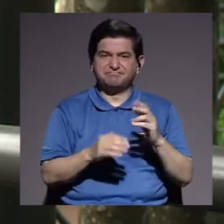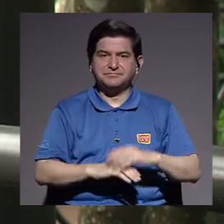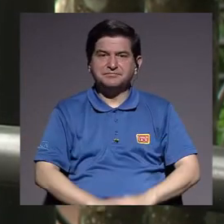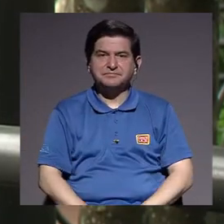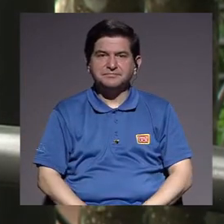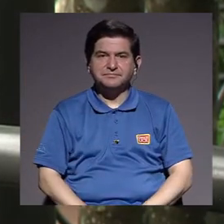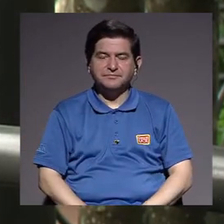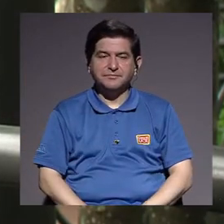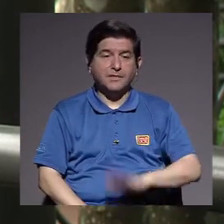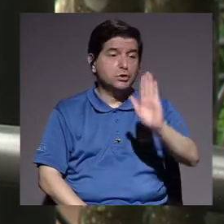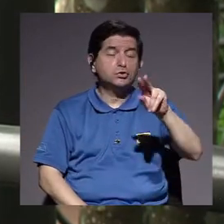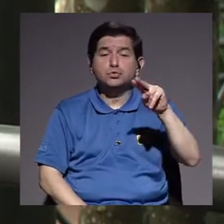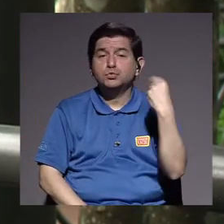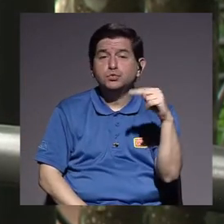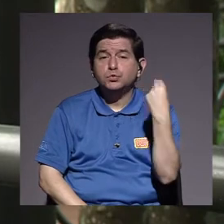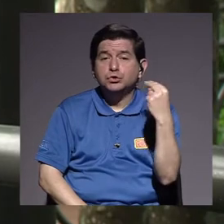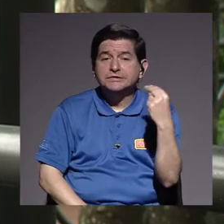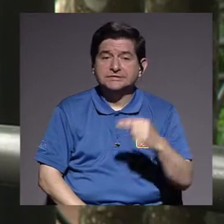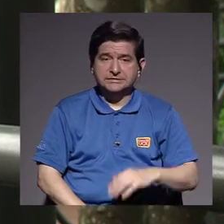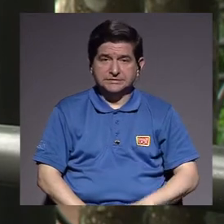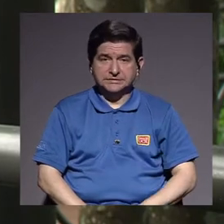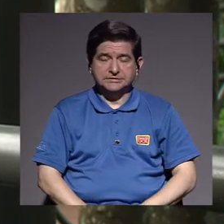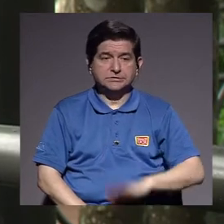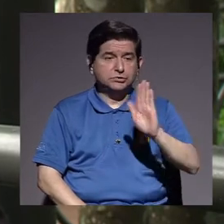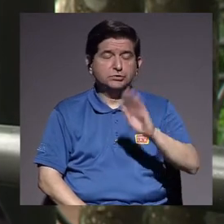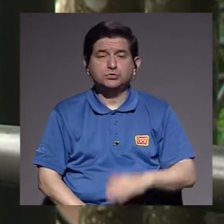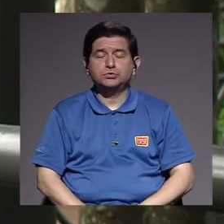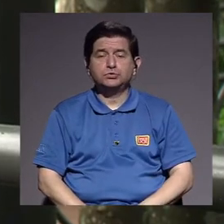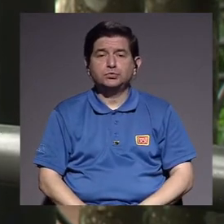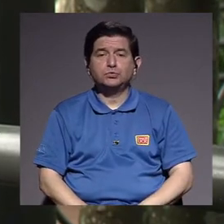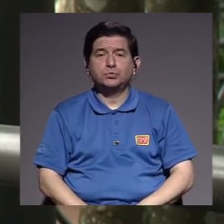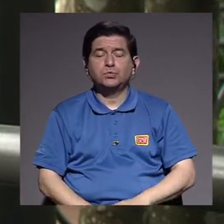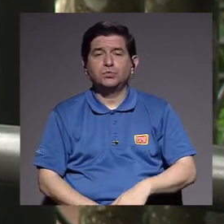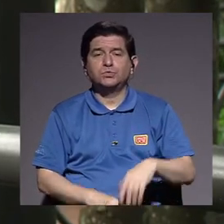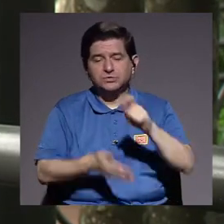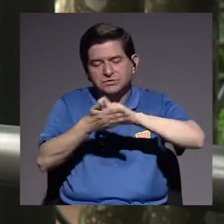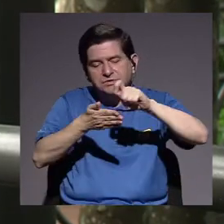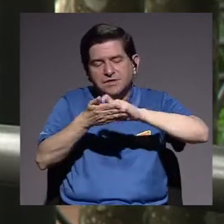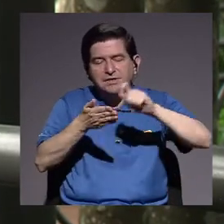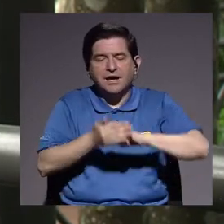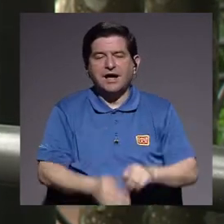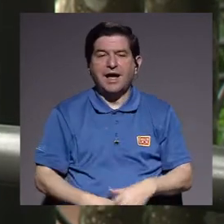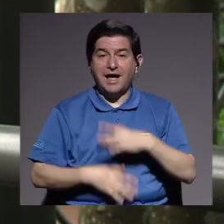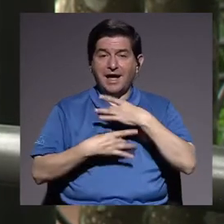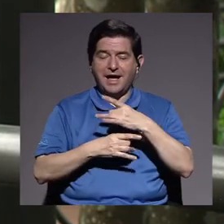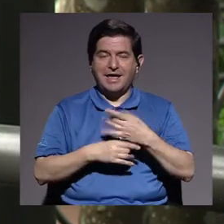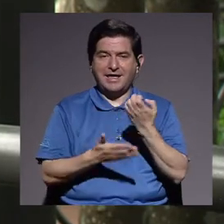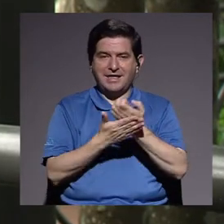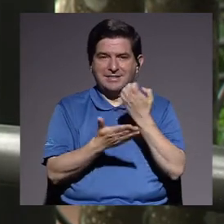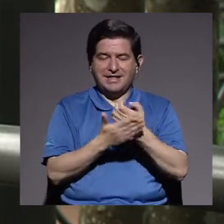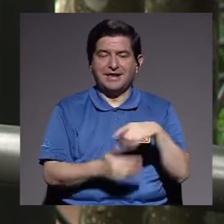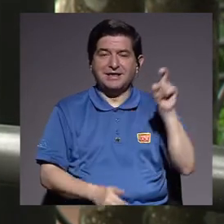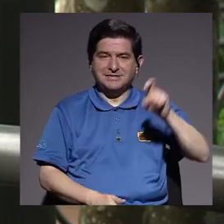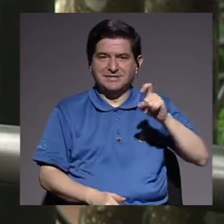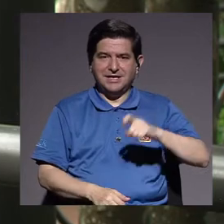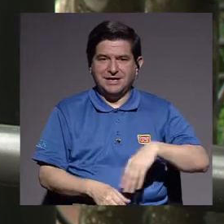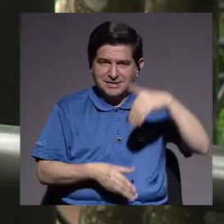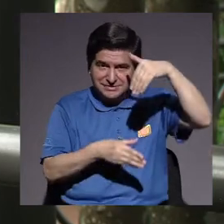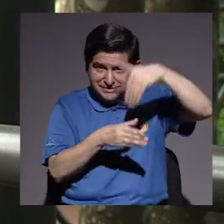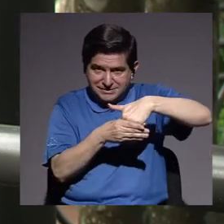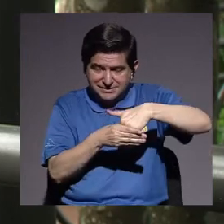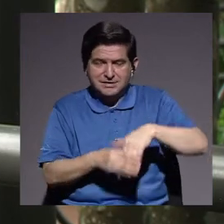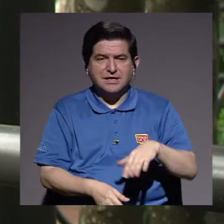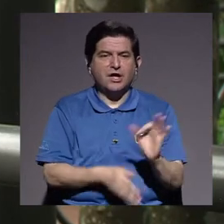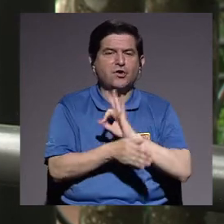esto? Que sus noticias, sus editoriales están mediados por sus intereses económicos y por sus necesidades,